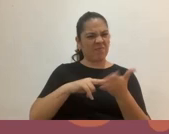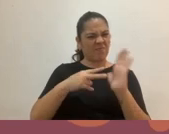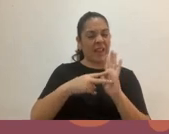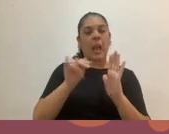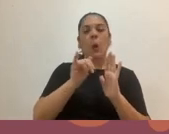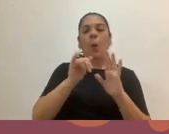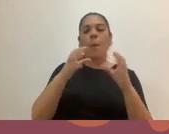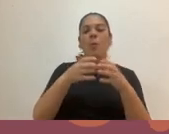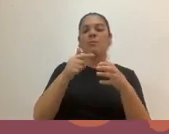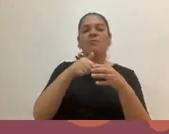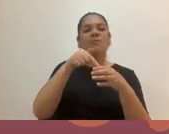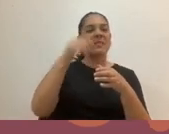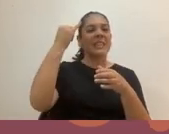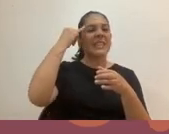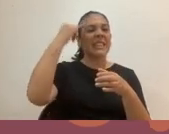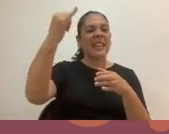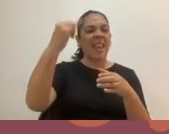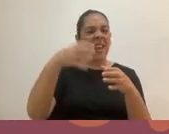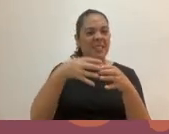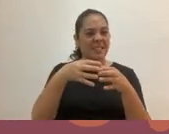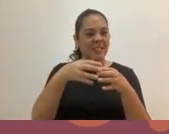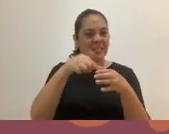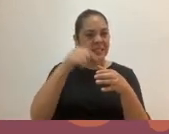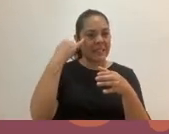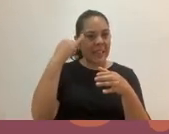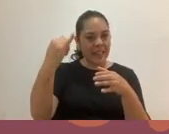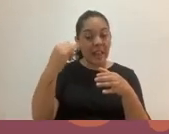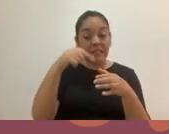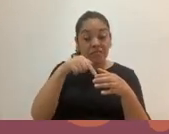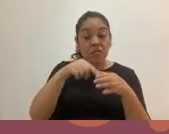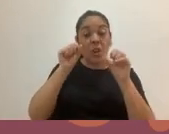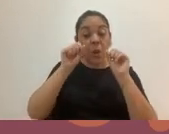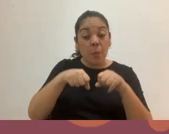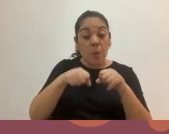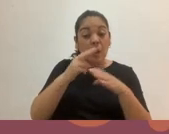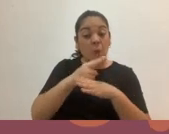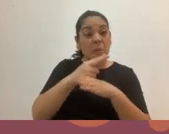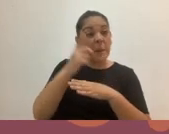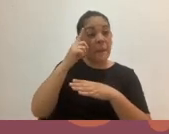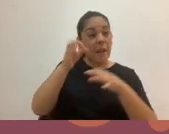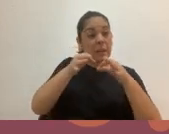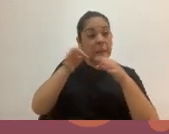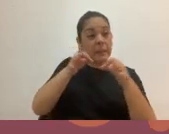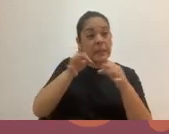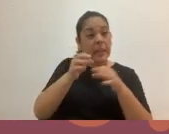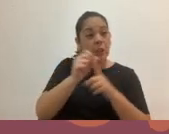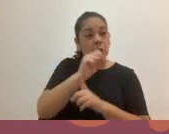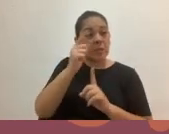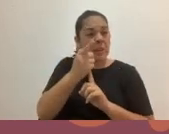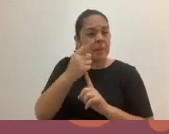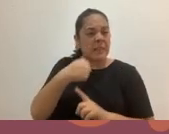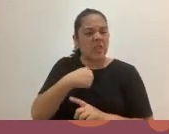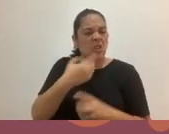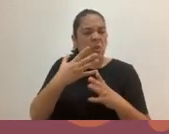ideas que se utilizan para explicar socialmente el comportamiento esperado para hombres y para